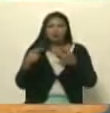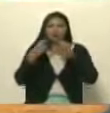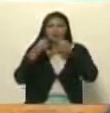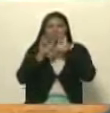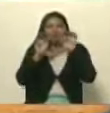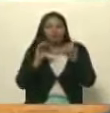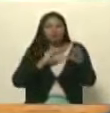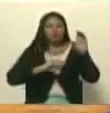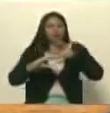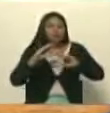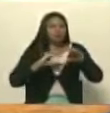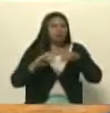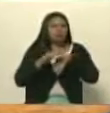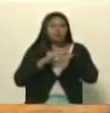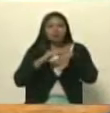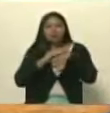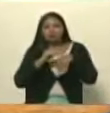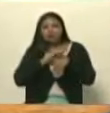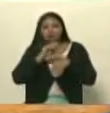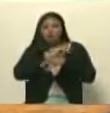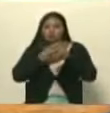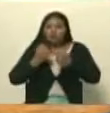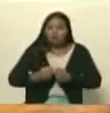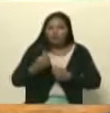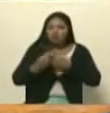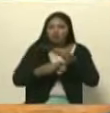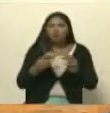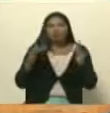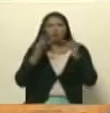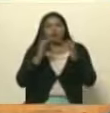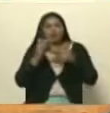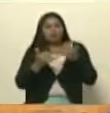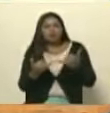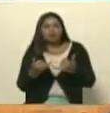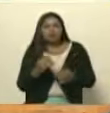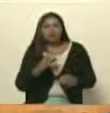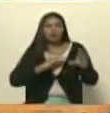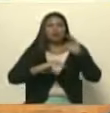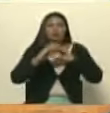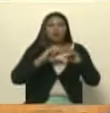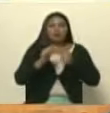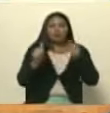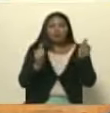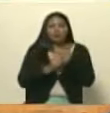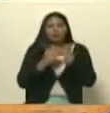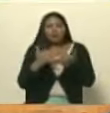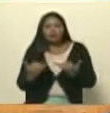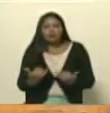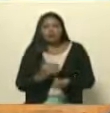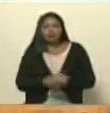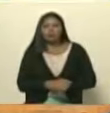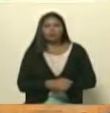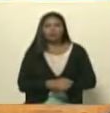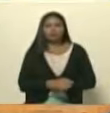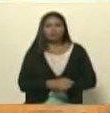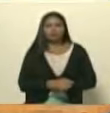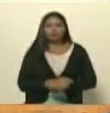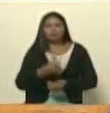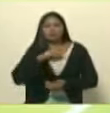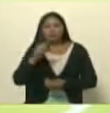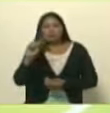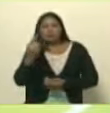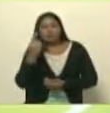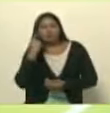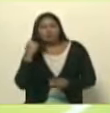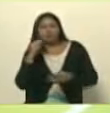desde el Ministerio de Comunicación, cómo fortalecer esta red de redes de comunicadores alternativos. Mira, lo primero que tenemos que